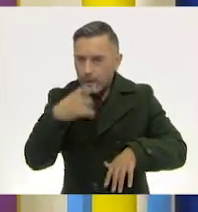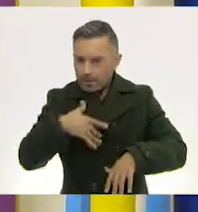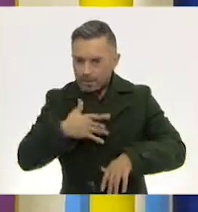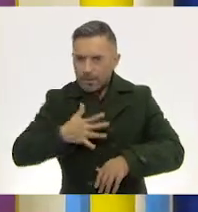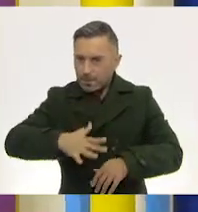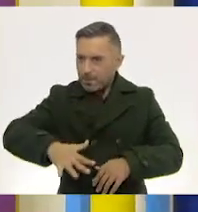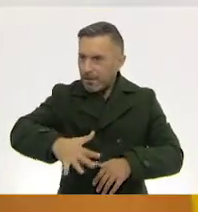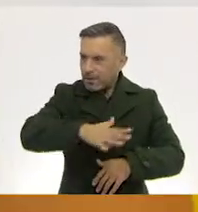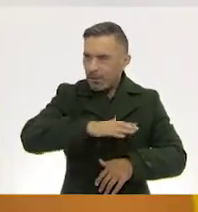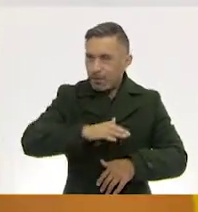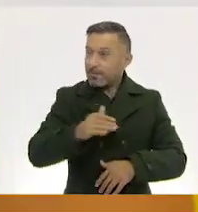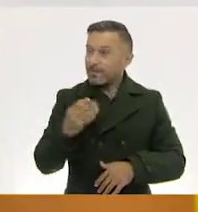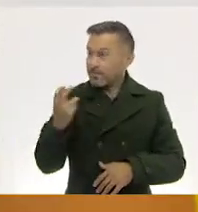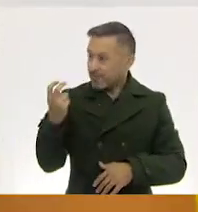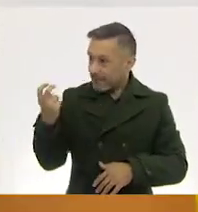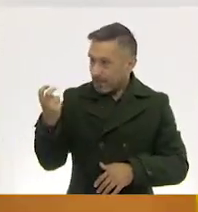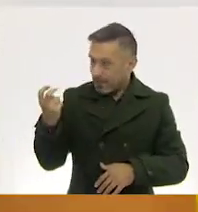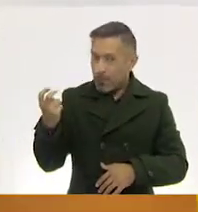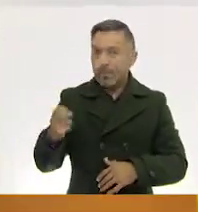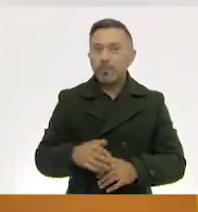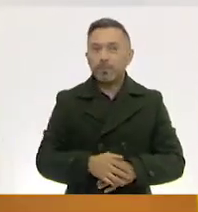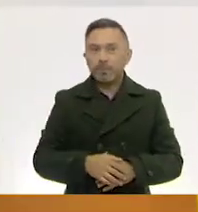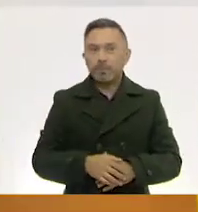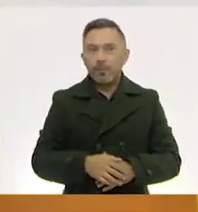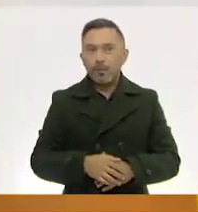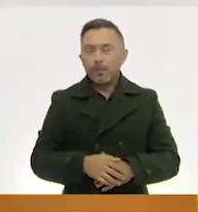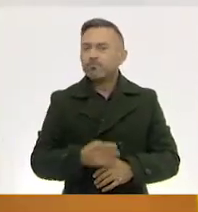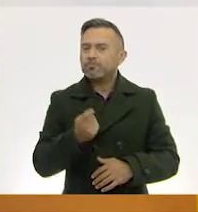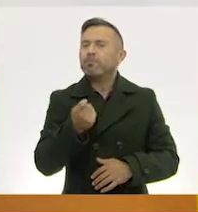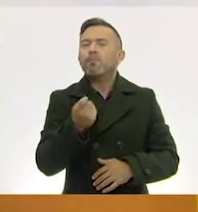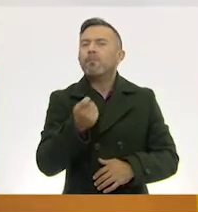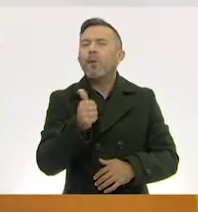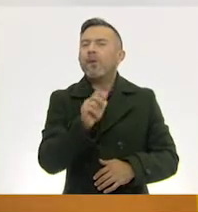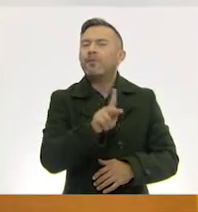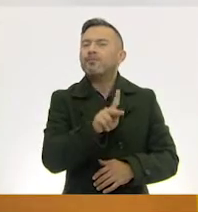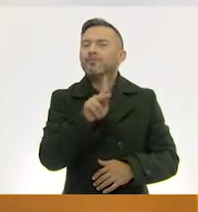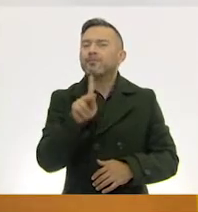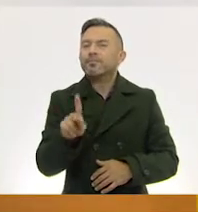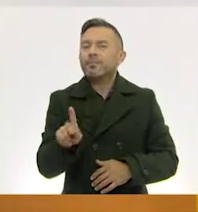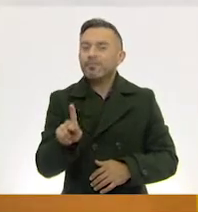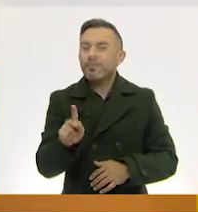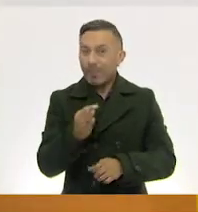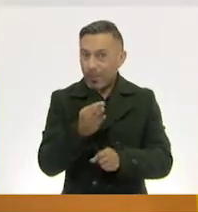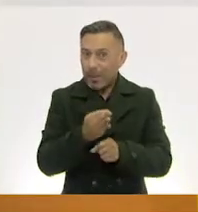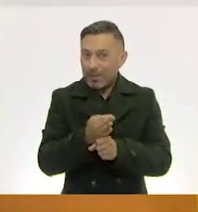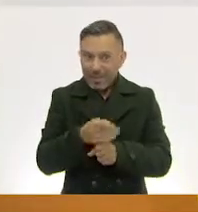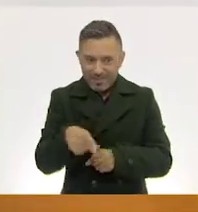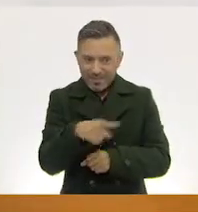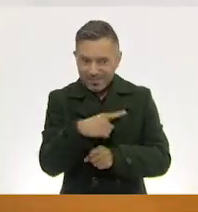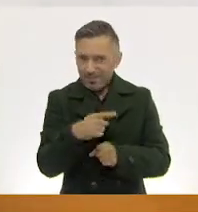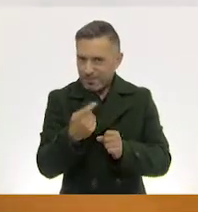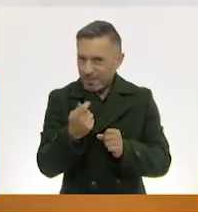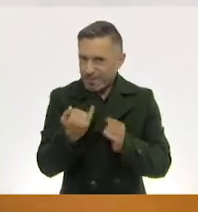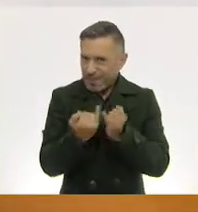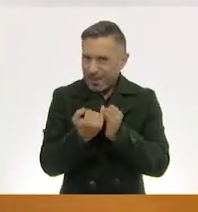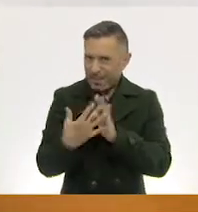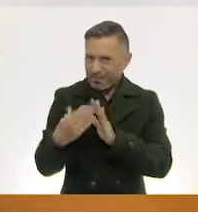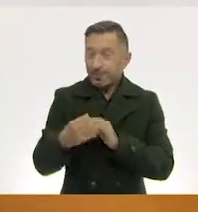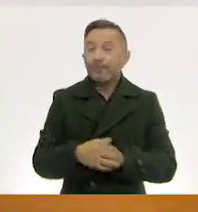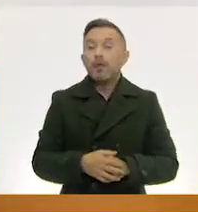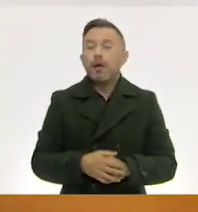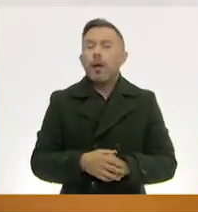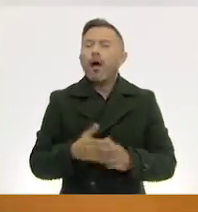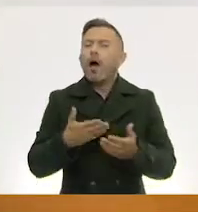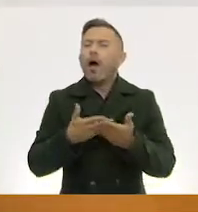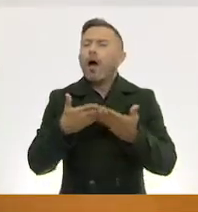Exactamente Bueno, eso es algo muy parecido A lo que hicimos ahorita Y para esto vamos a hacer una A reflexionar